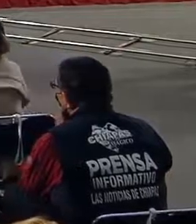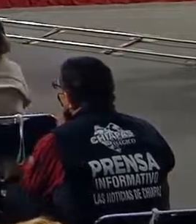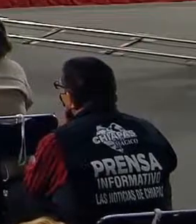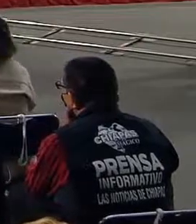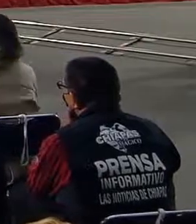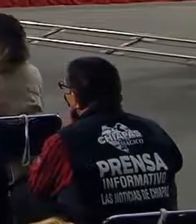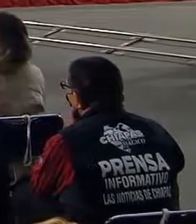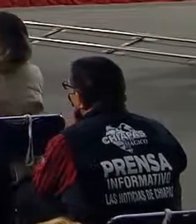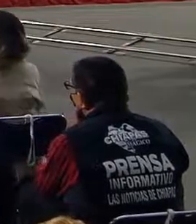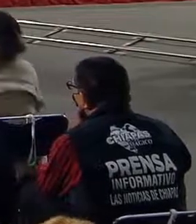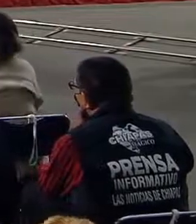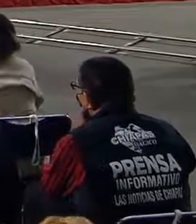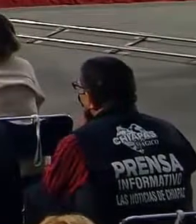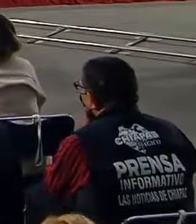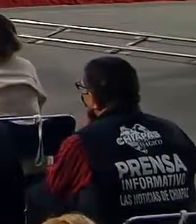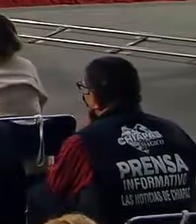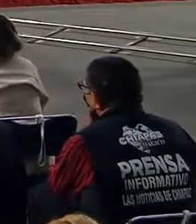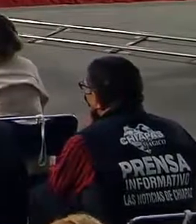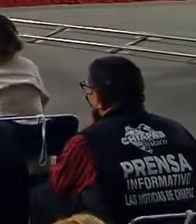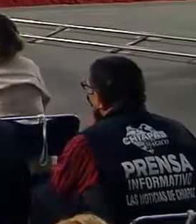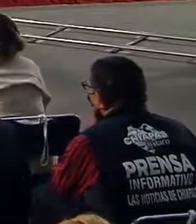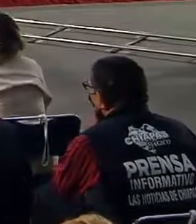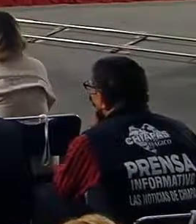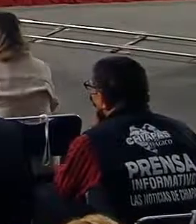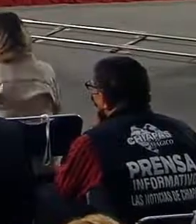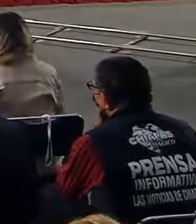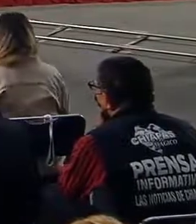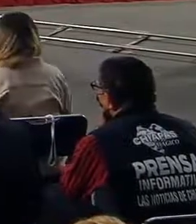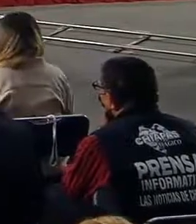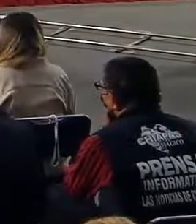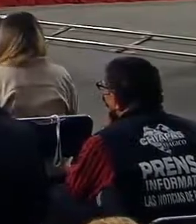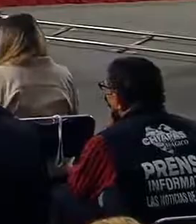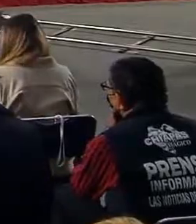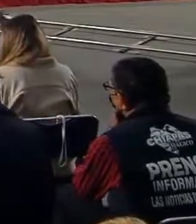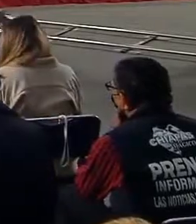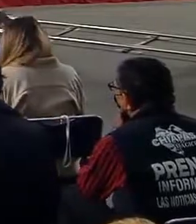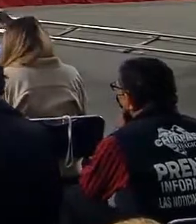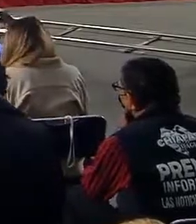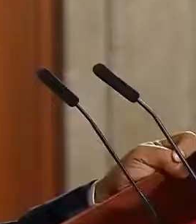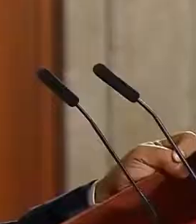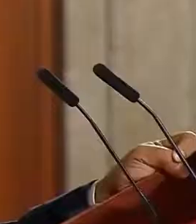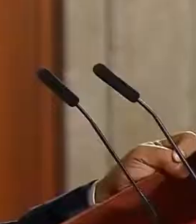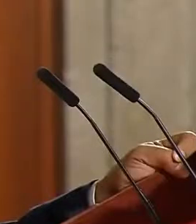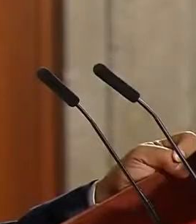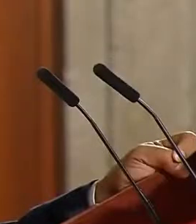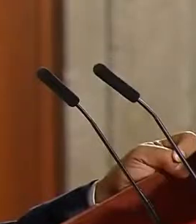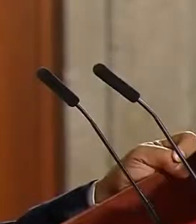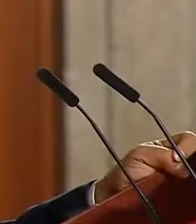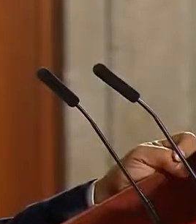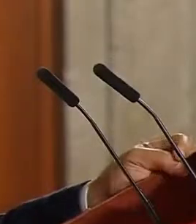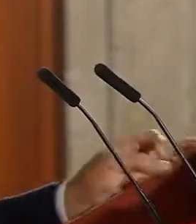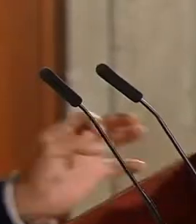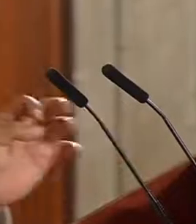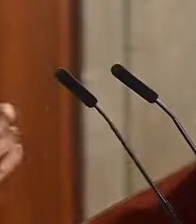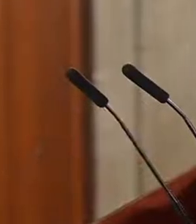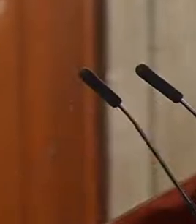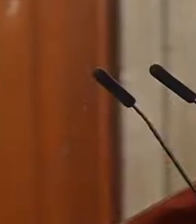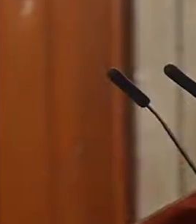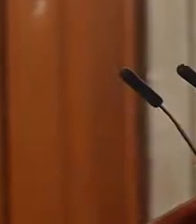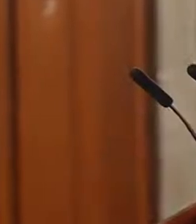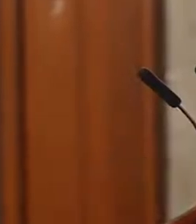Tengo a mi esposa y mis hijos, que me los traje muy chingos y se han